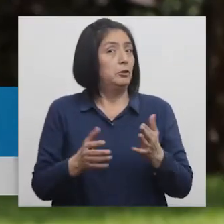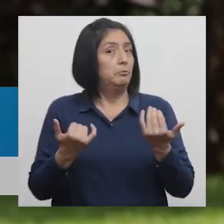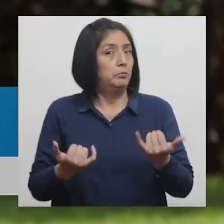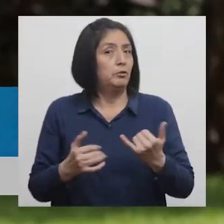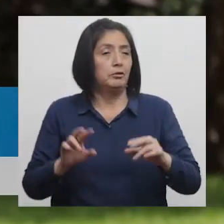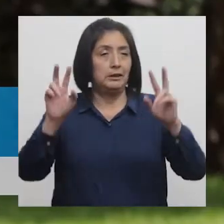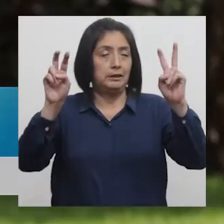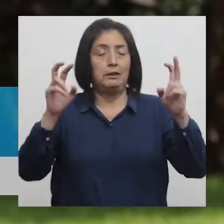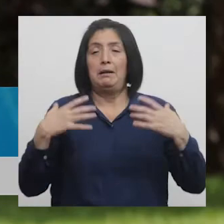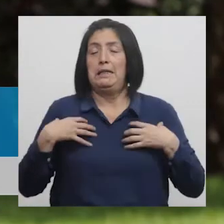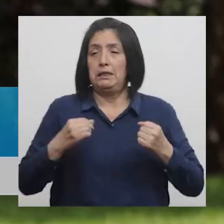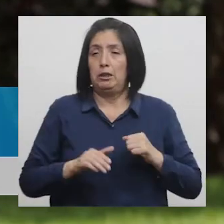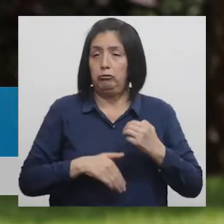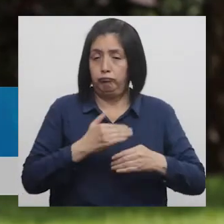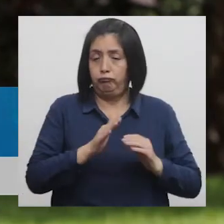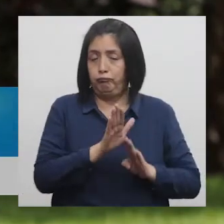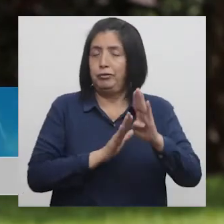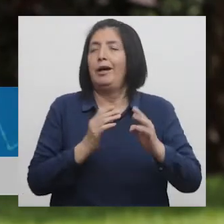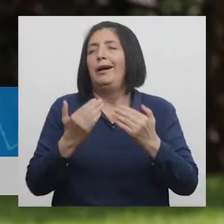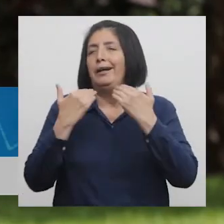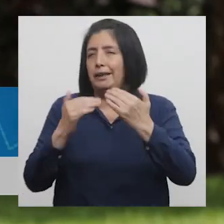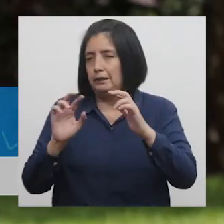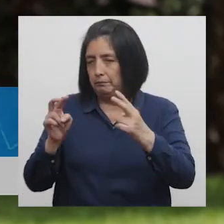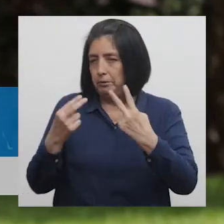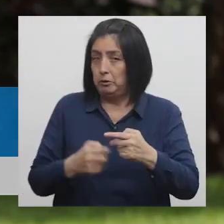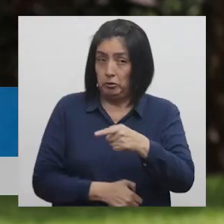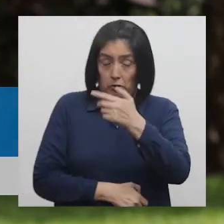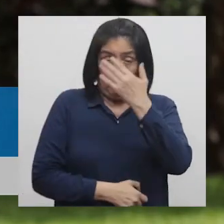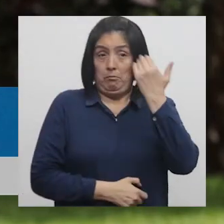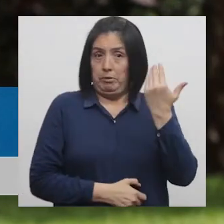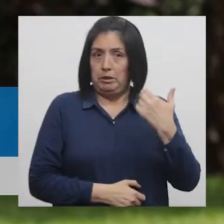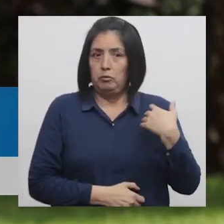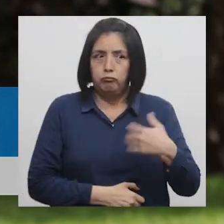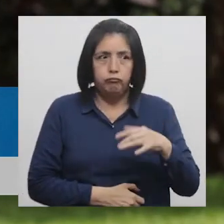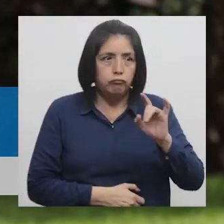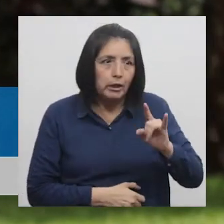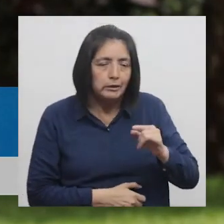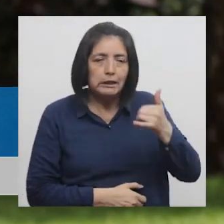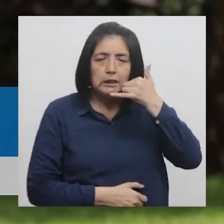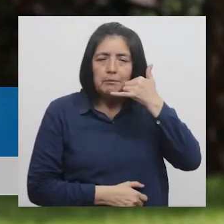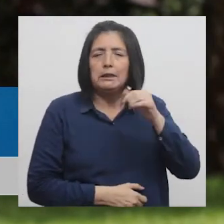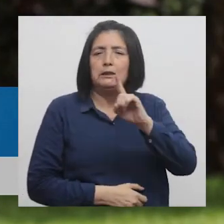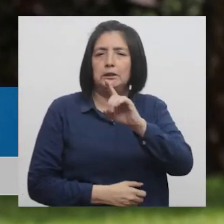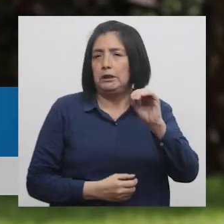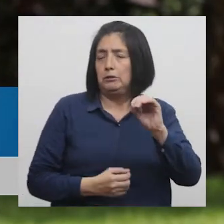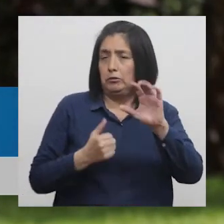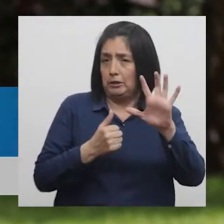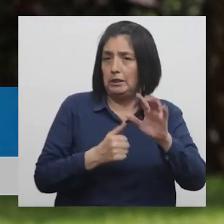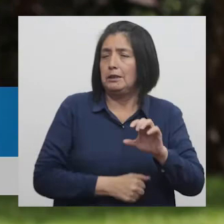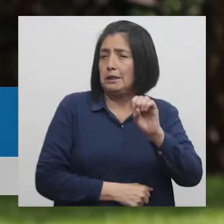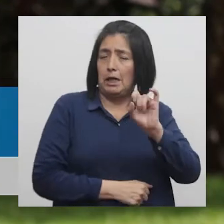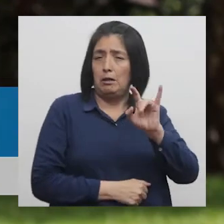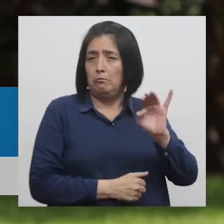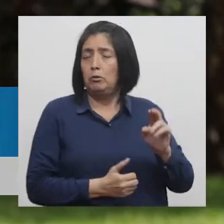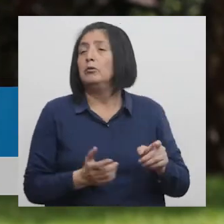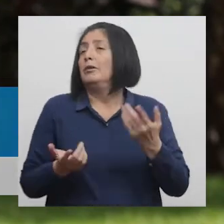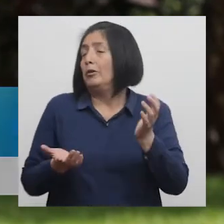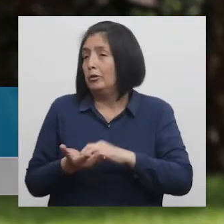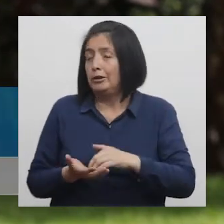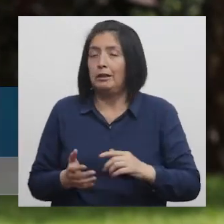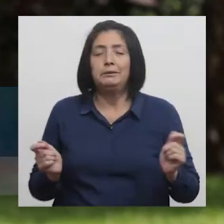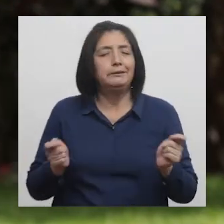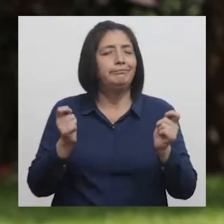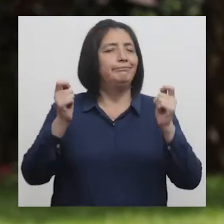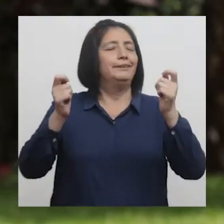todo por hoy en Salud en Acción Gracias por acompañarnos Y no olvides que si estás en una emergencia médica Puedes llamar al 106, al SAMU MINSA Una vez más,